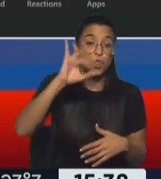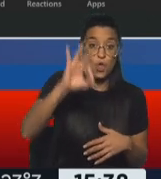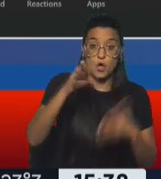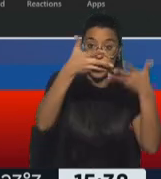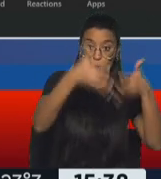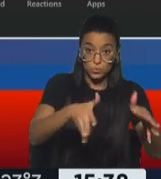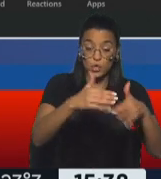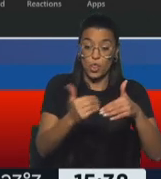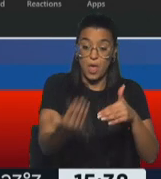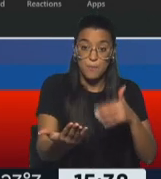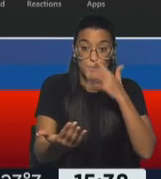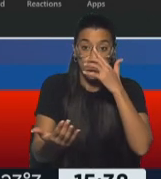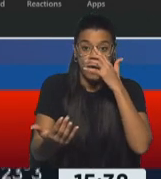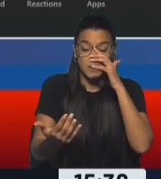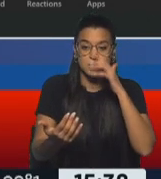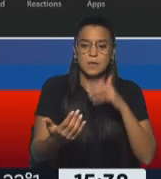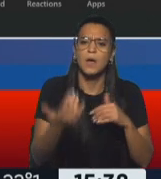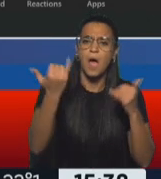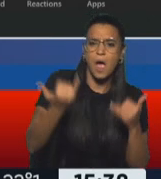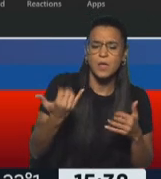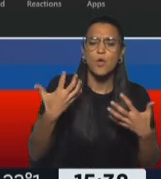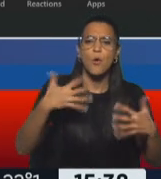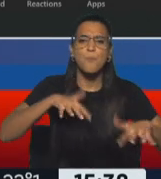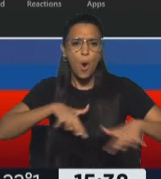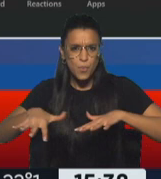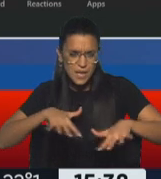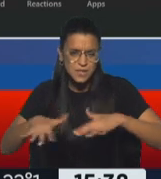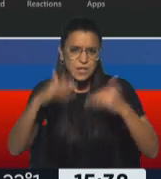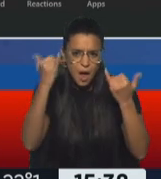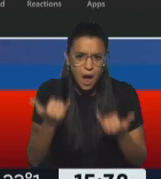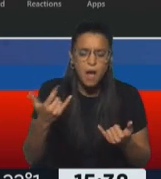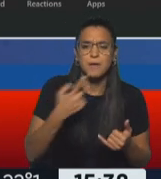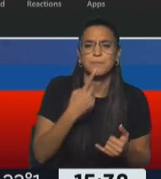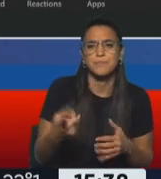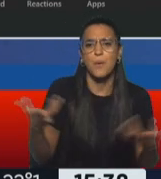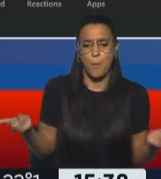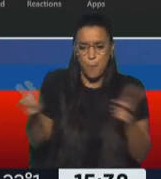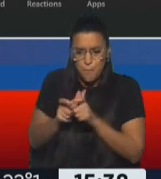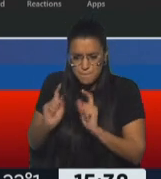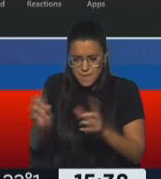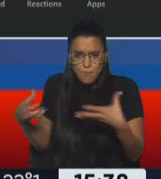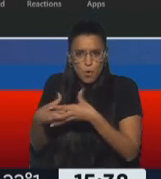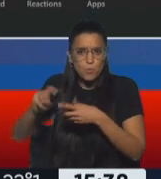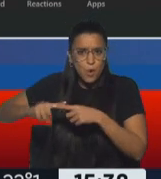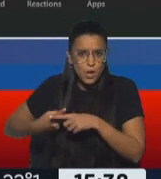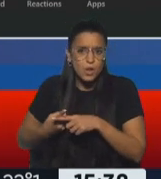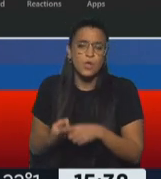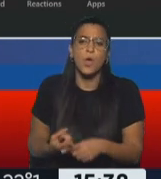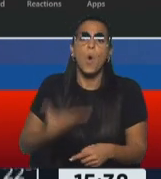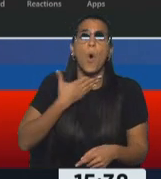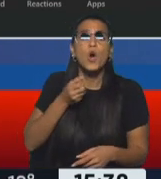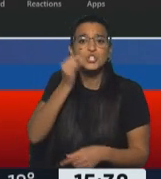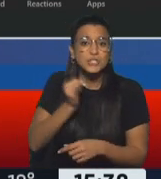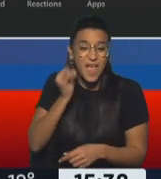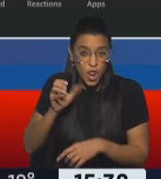al gabinete hubo una movilización de parte de la gente de la bancada y el presidente, el vocero de la